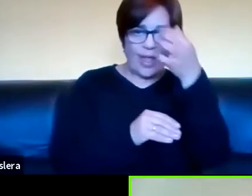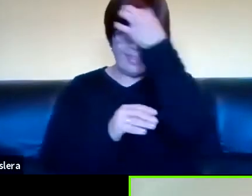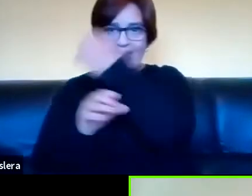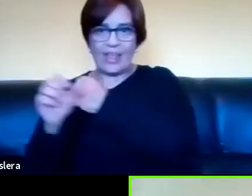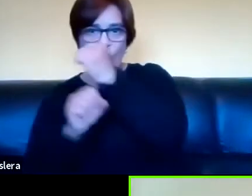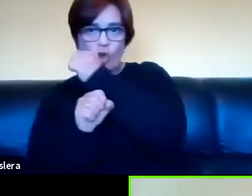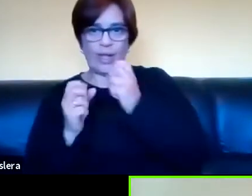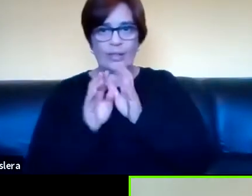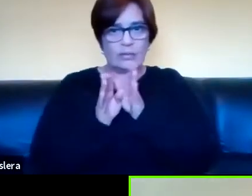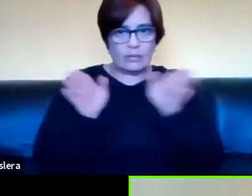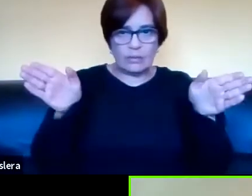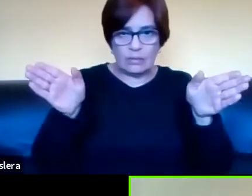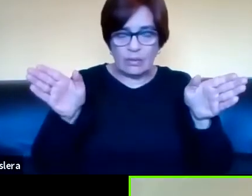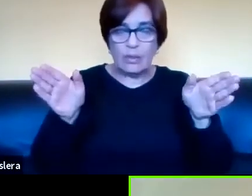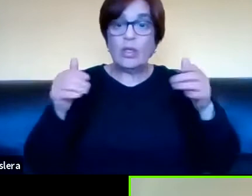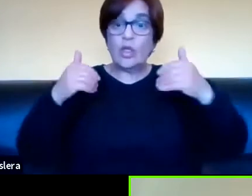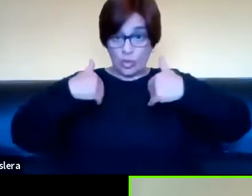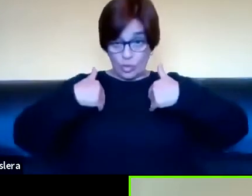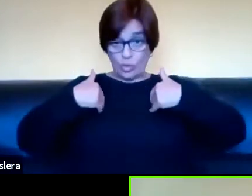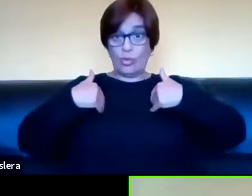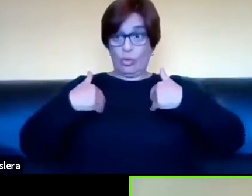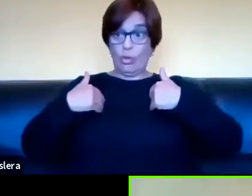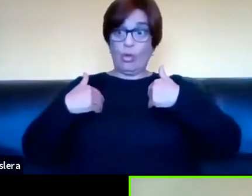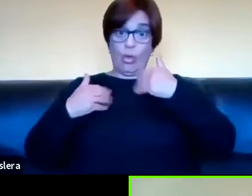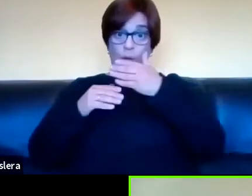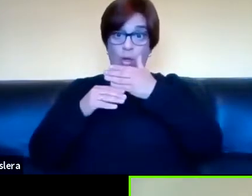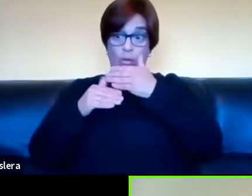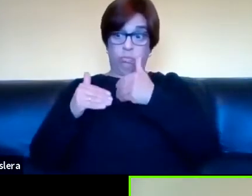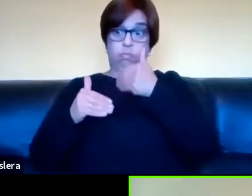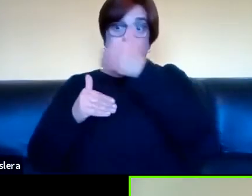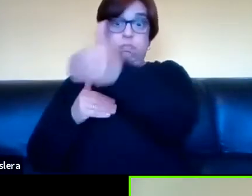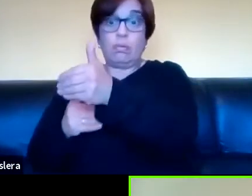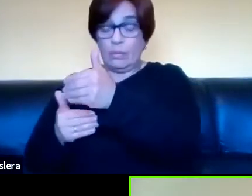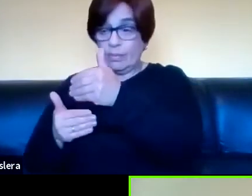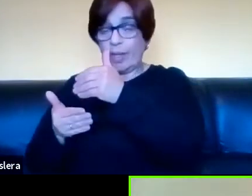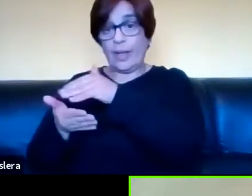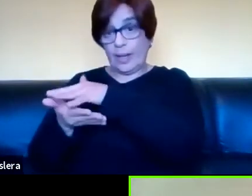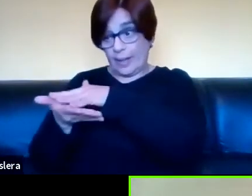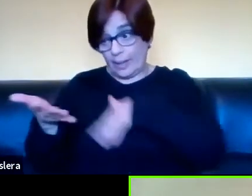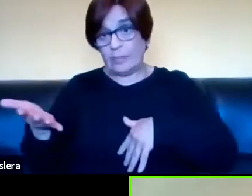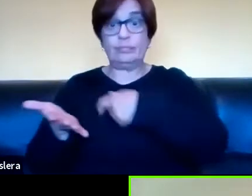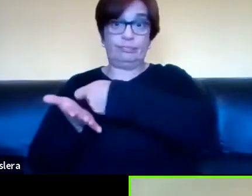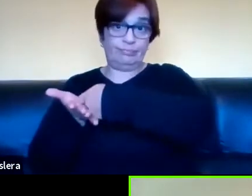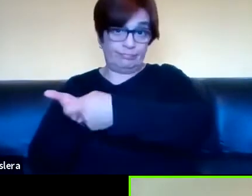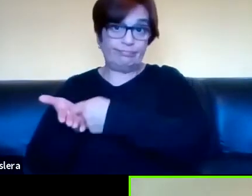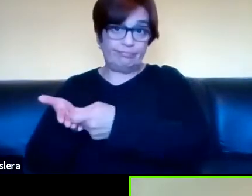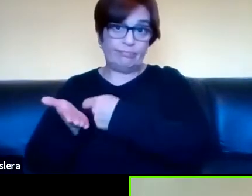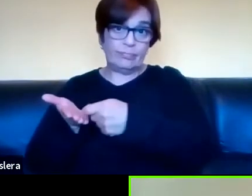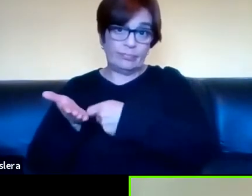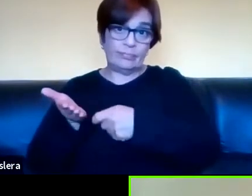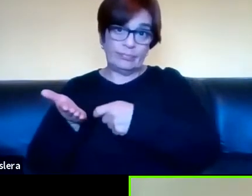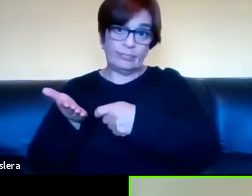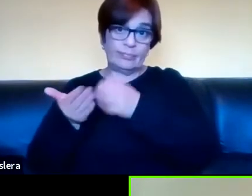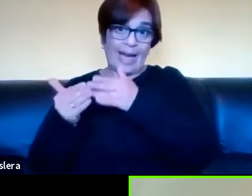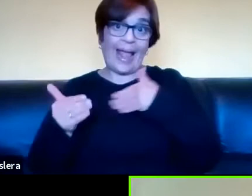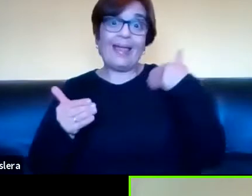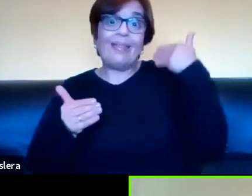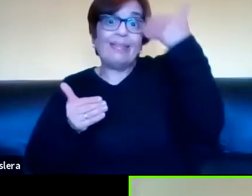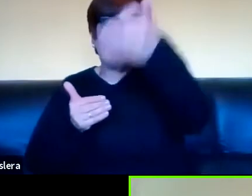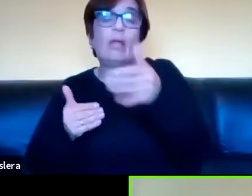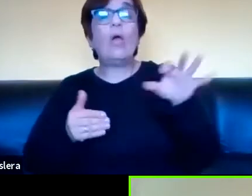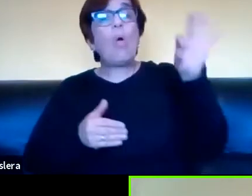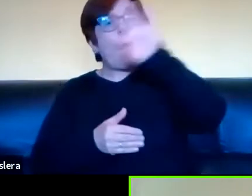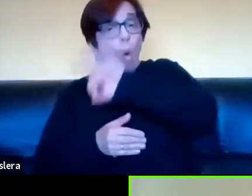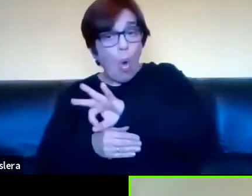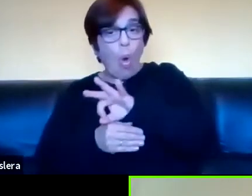desarrollarla. Yo puedo desarrollar textualidad diferida a través de la escritura, tecnología representacional, o puedo